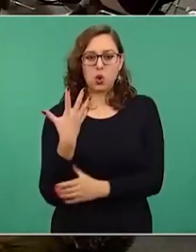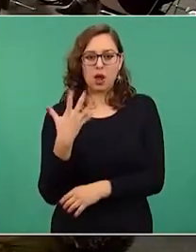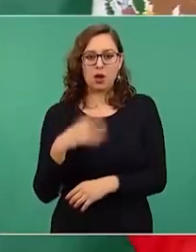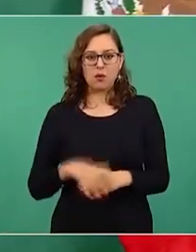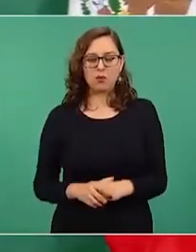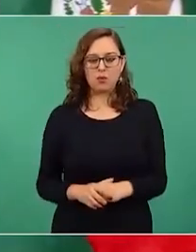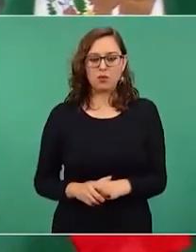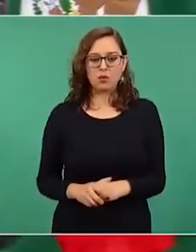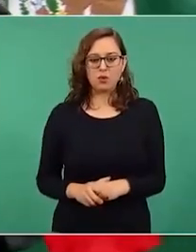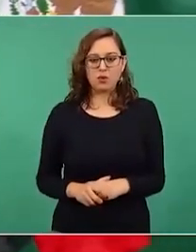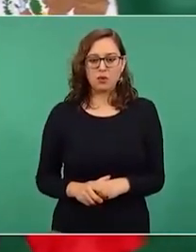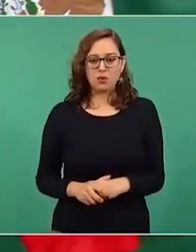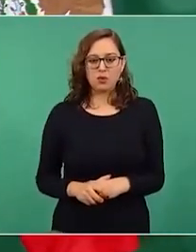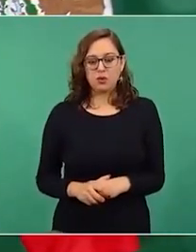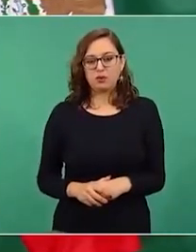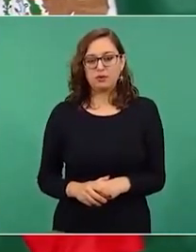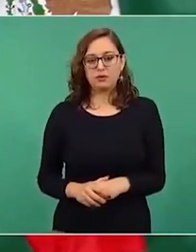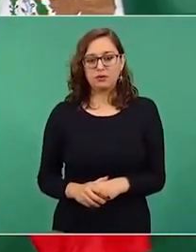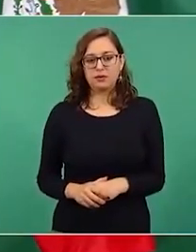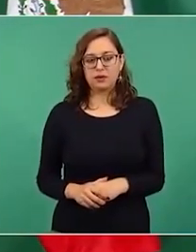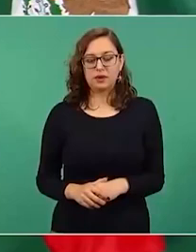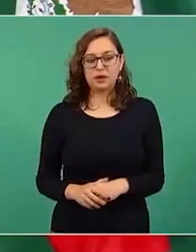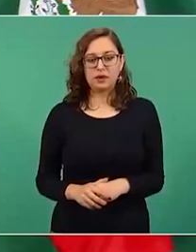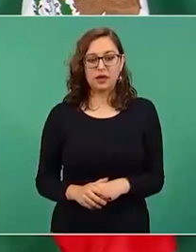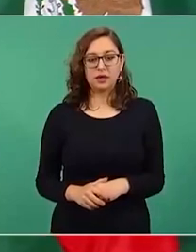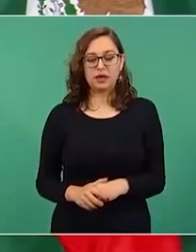iPhone que tengo. Digo,